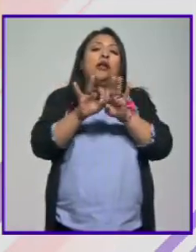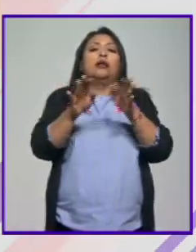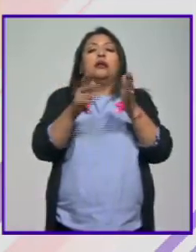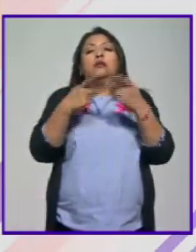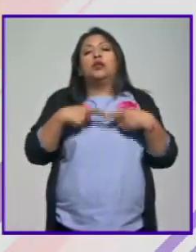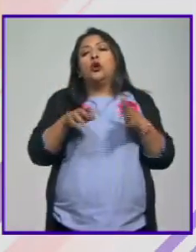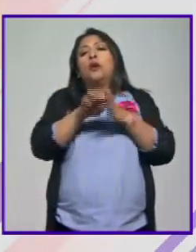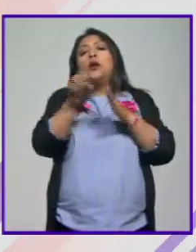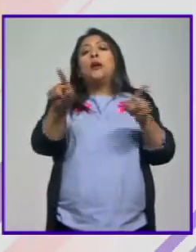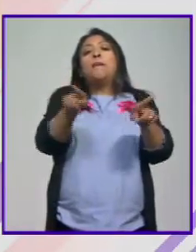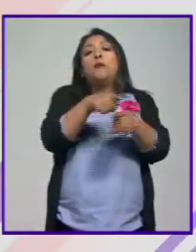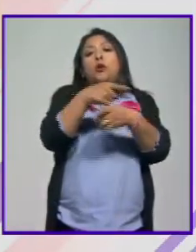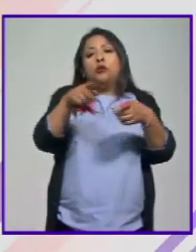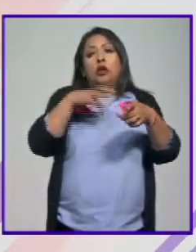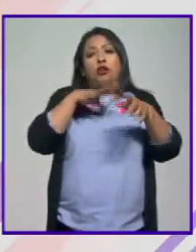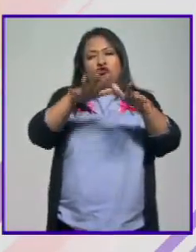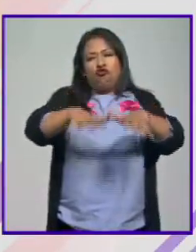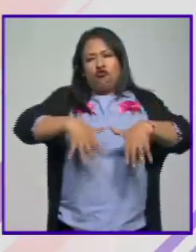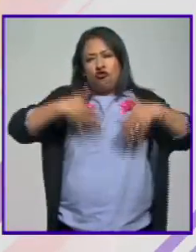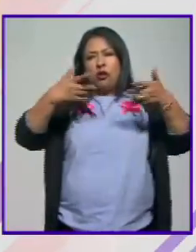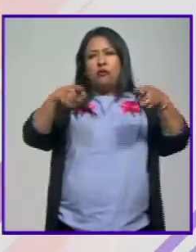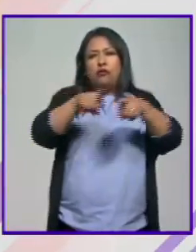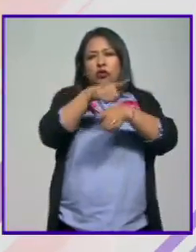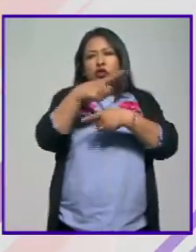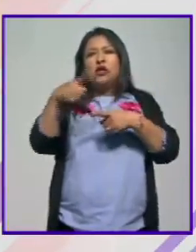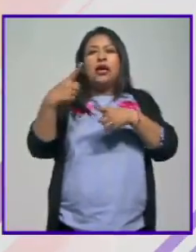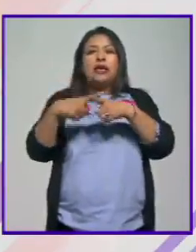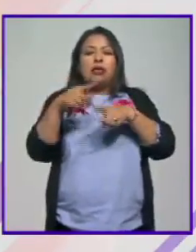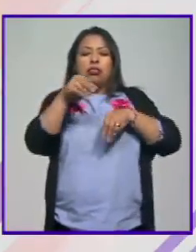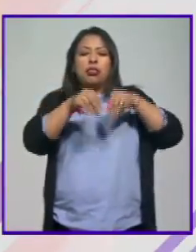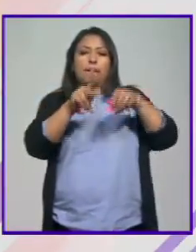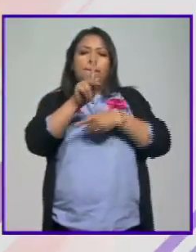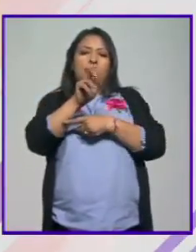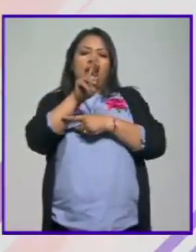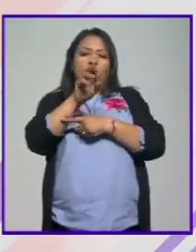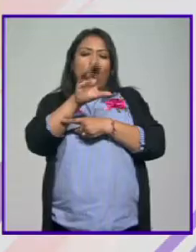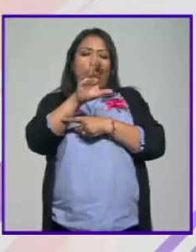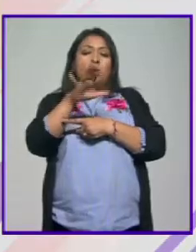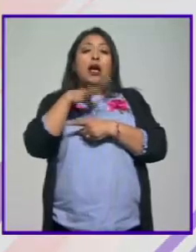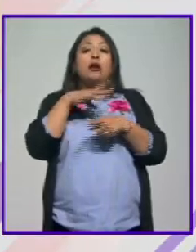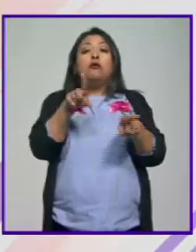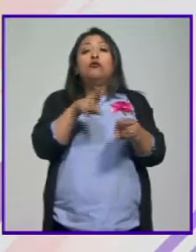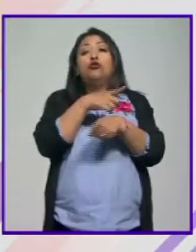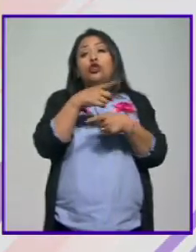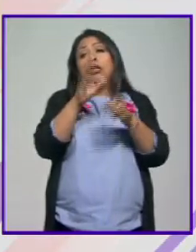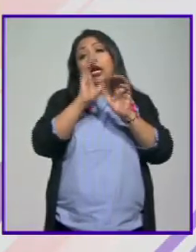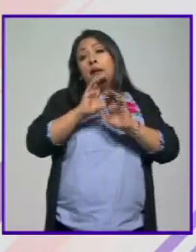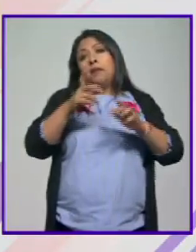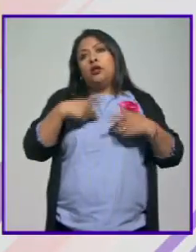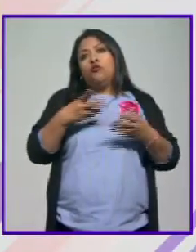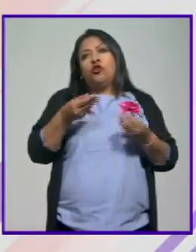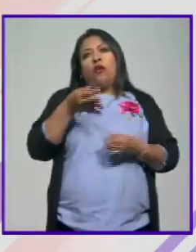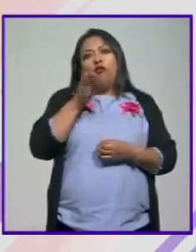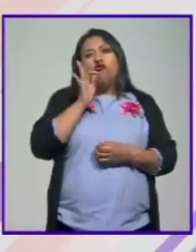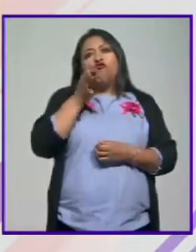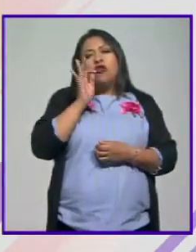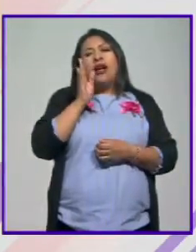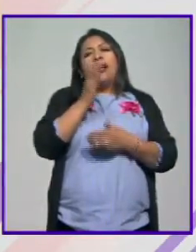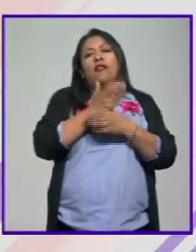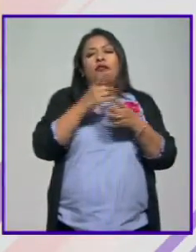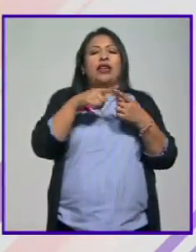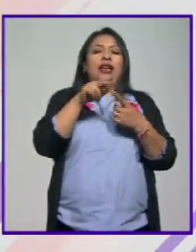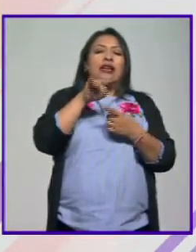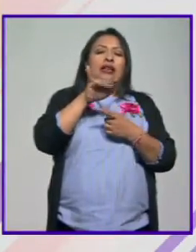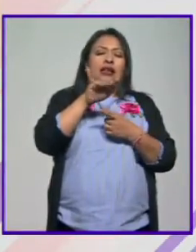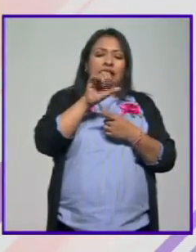música tendremos un concierto que está diseñado por Pedro Cominic en donde va a haber música de cantantes que bebían mucho café como Nina